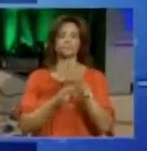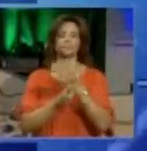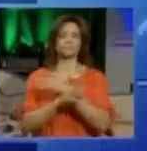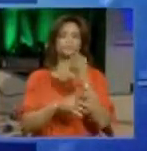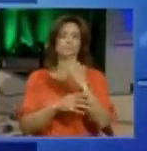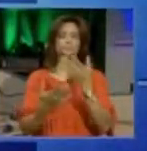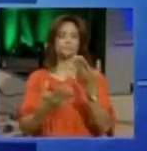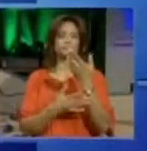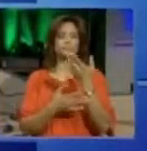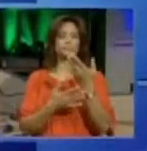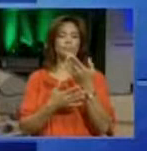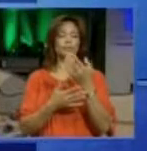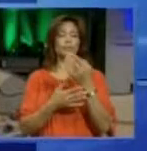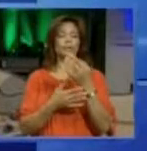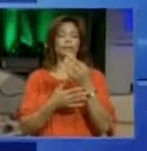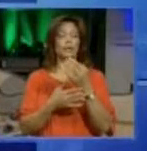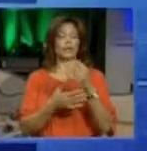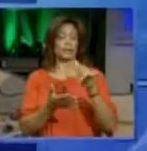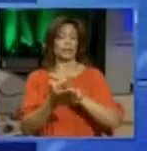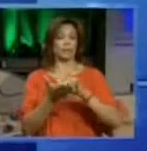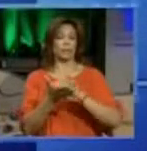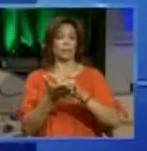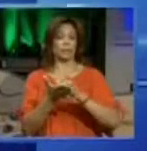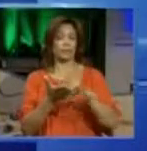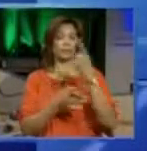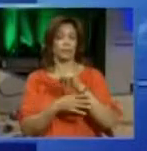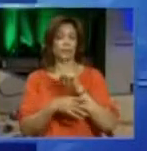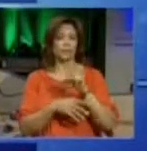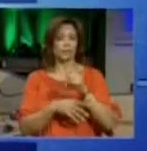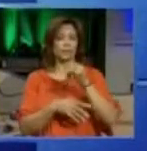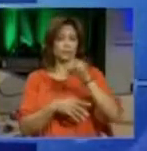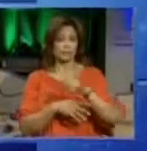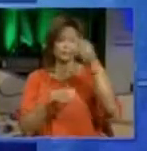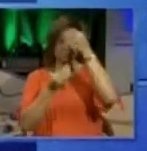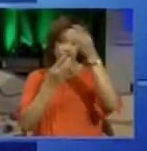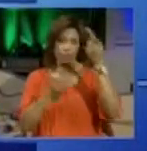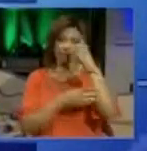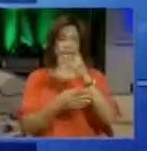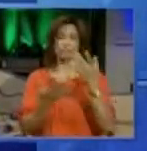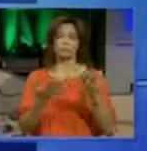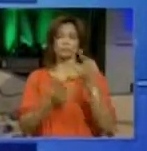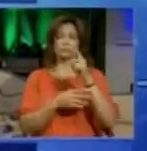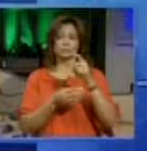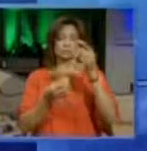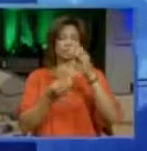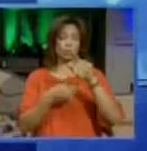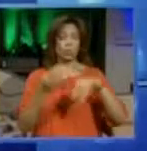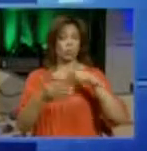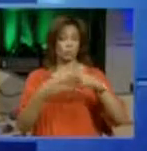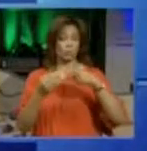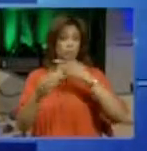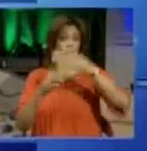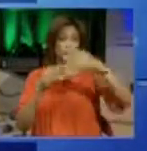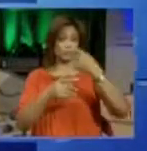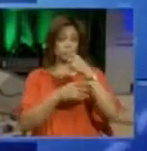un jurado federal en Nueva York, del que ella debe dar cuenta, imaginamos que cuando concluya